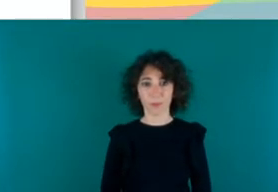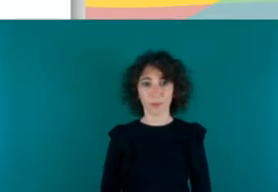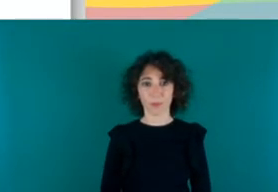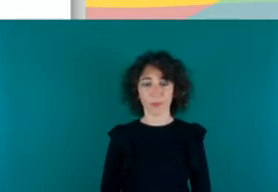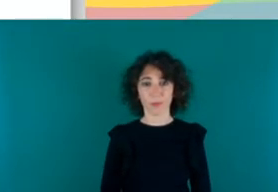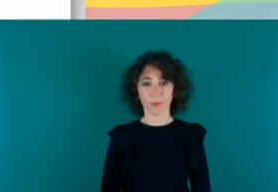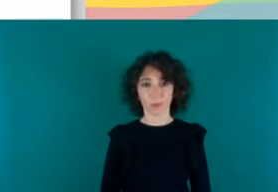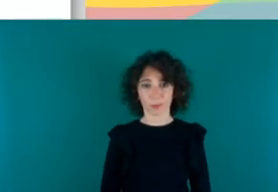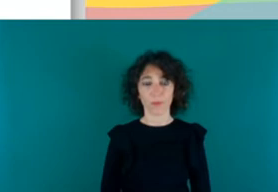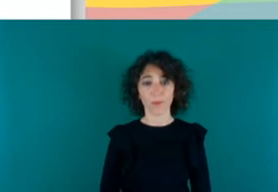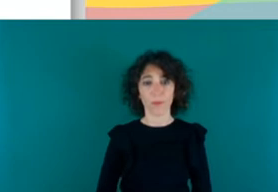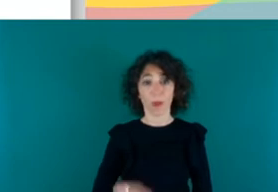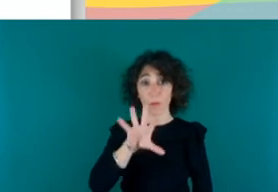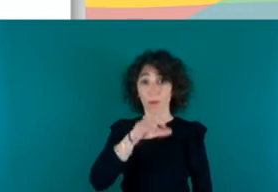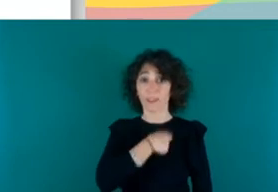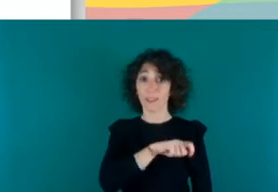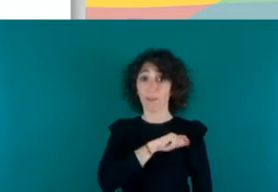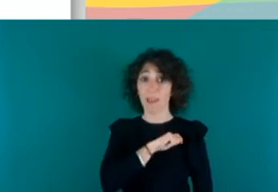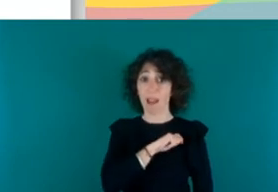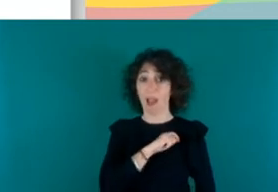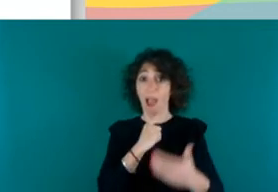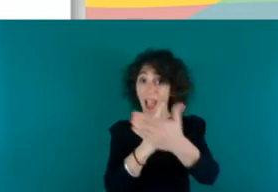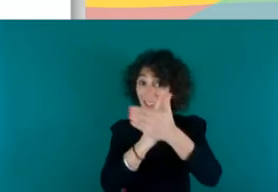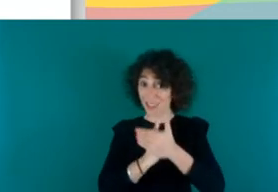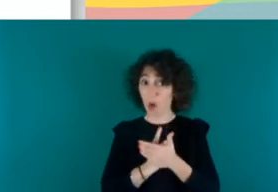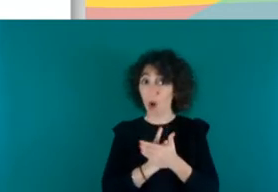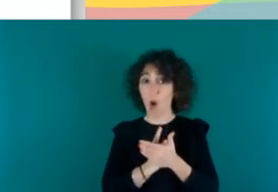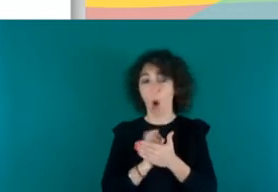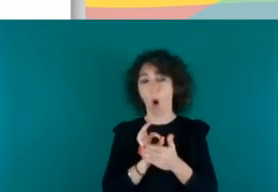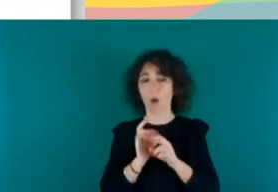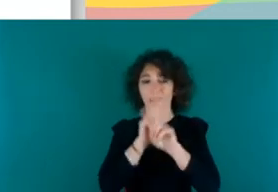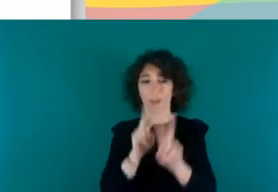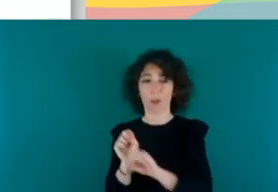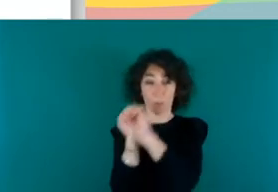En España, el asilo, la protección internacional,